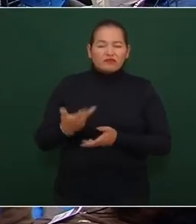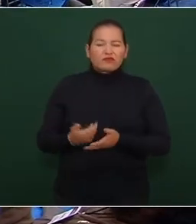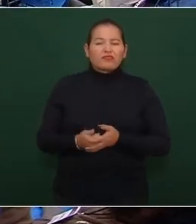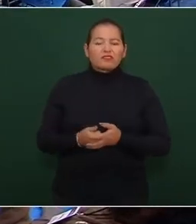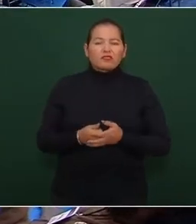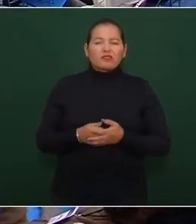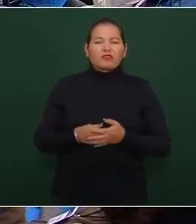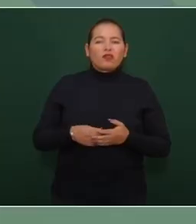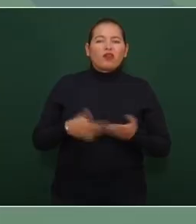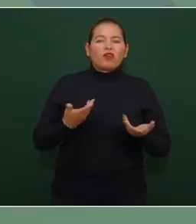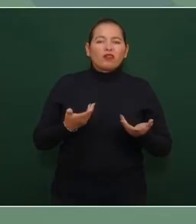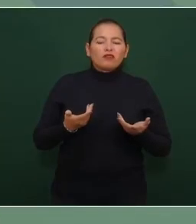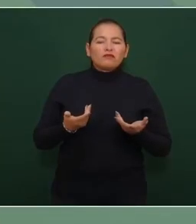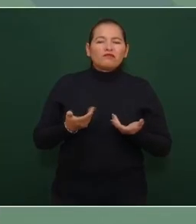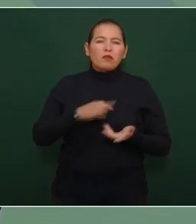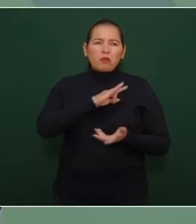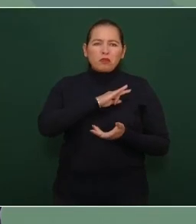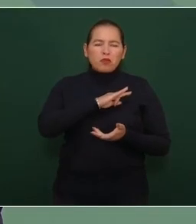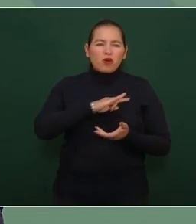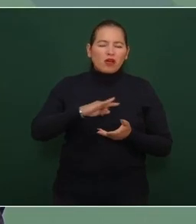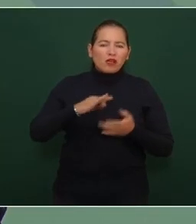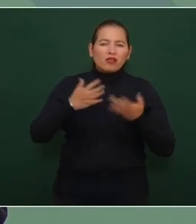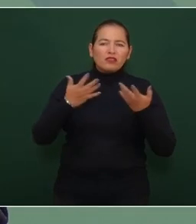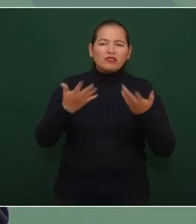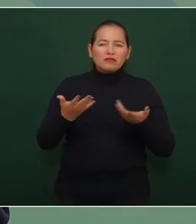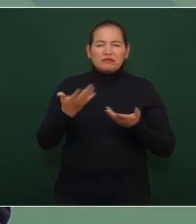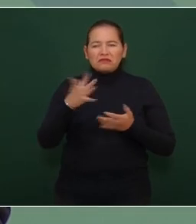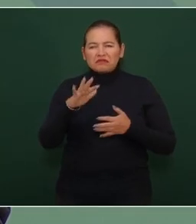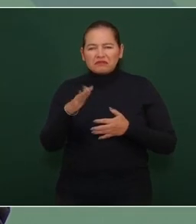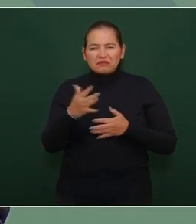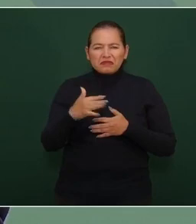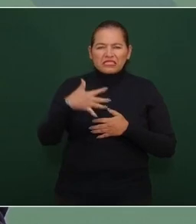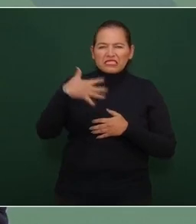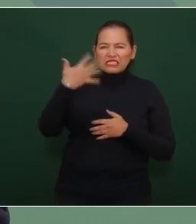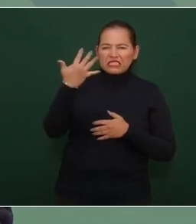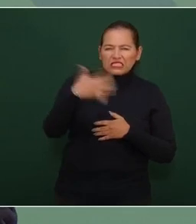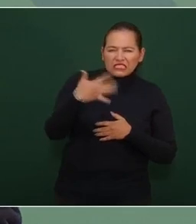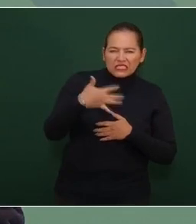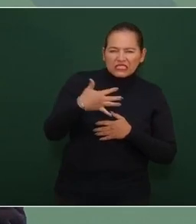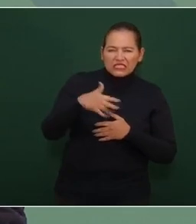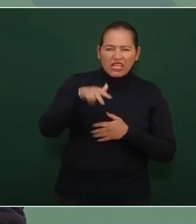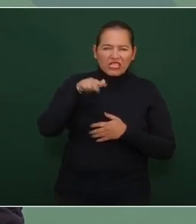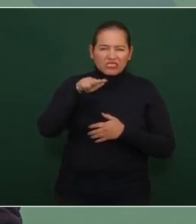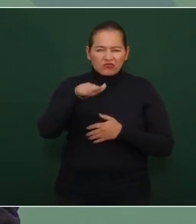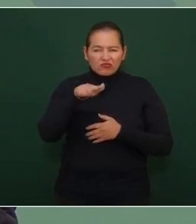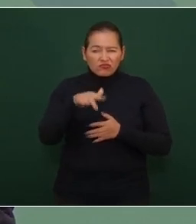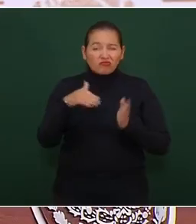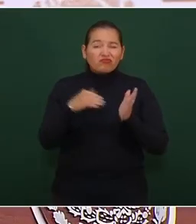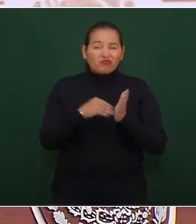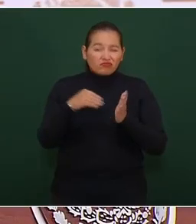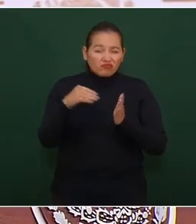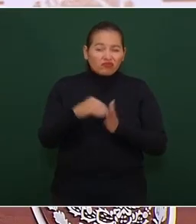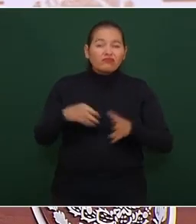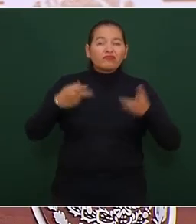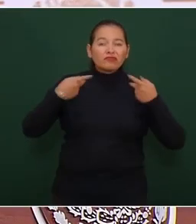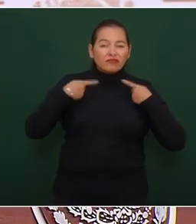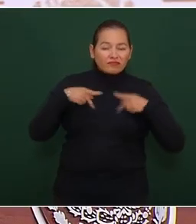a ser hasta 15 18 millones de personas